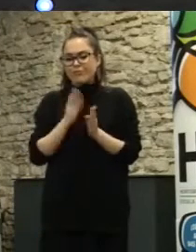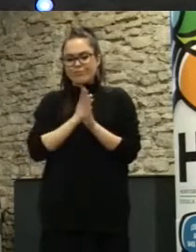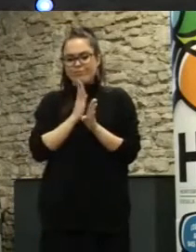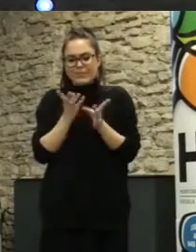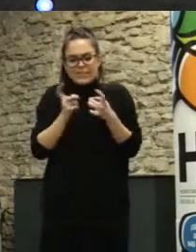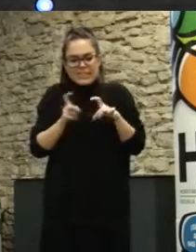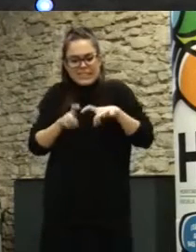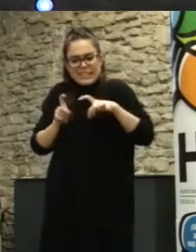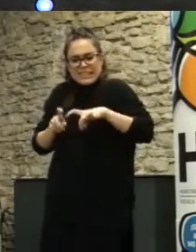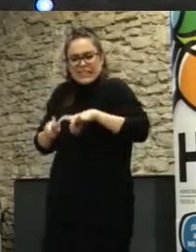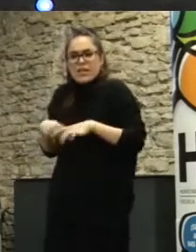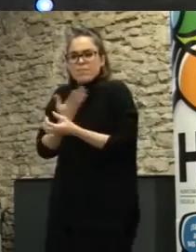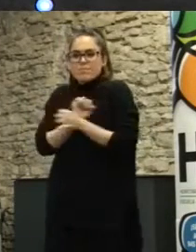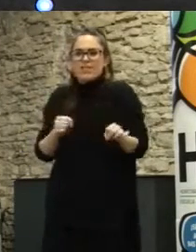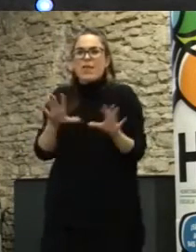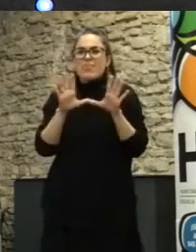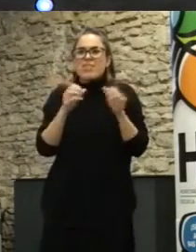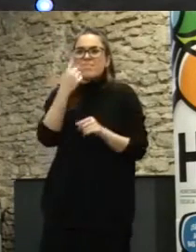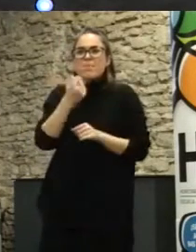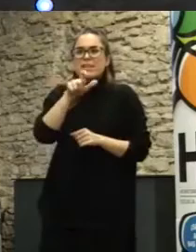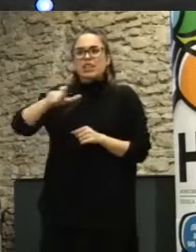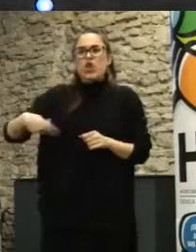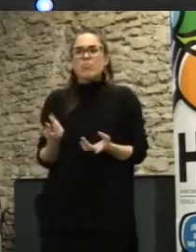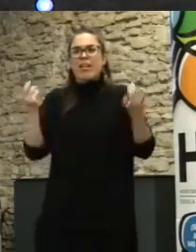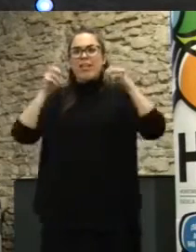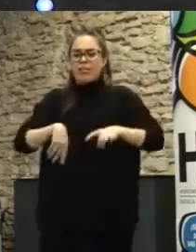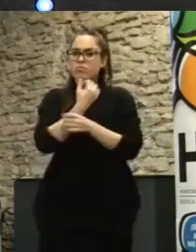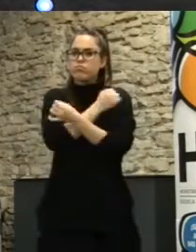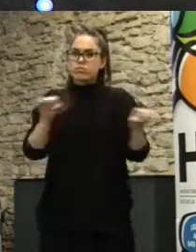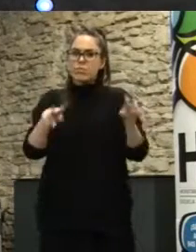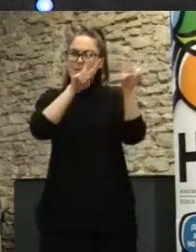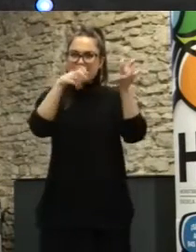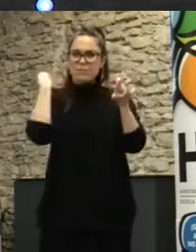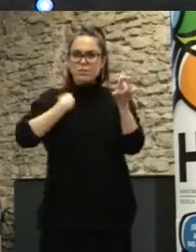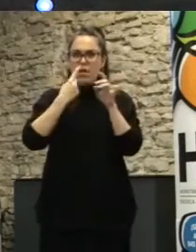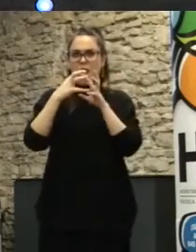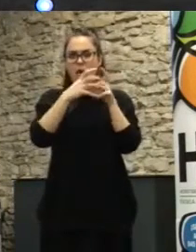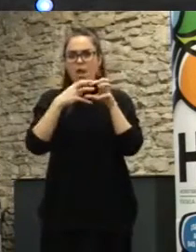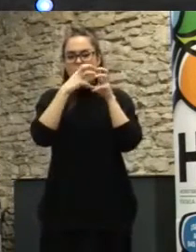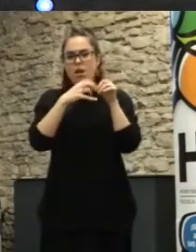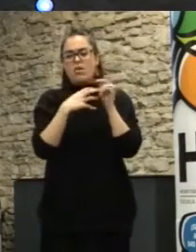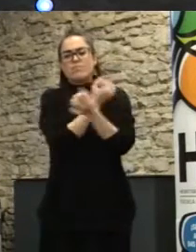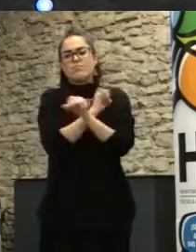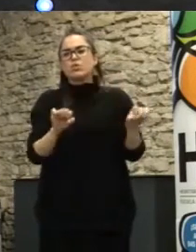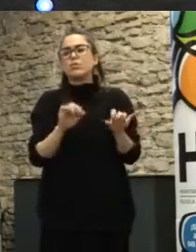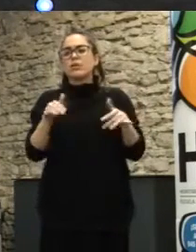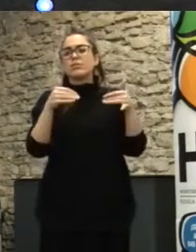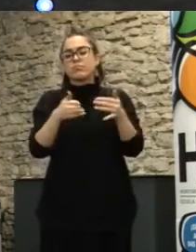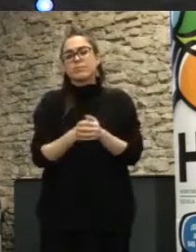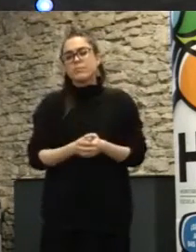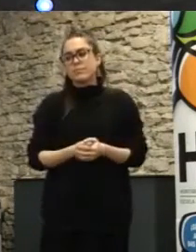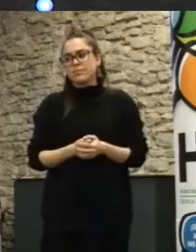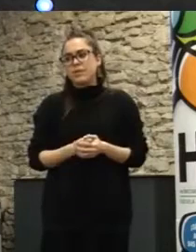500.000 o 10.000 personas participando en torno a alguna temática y hacer un proceso mínimamente constructivo